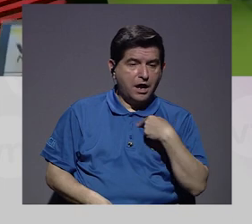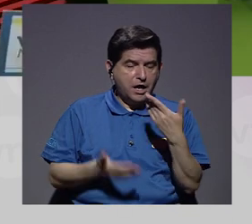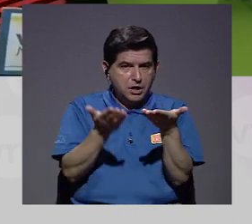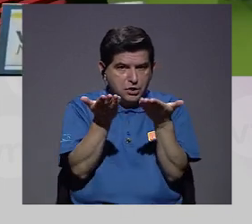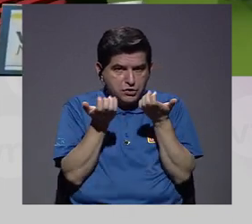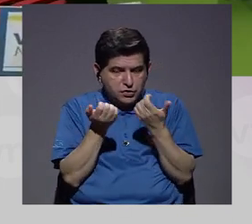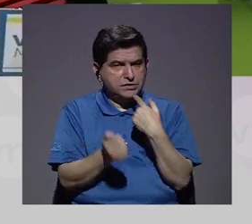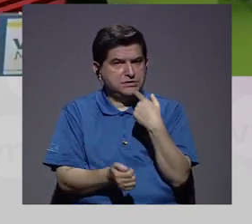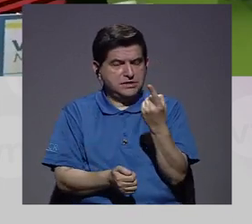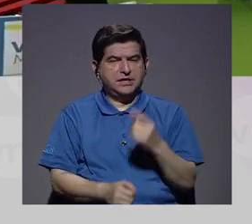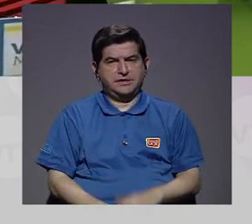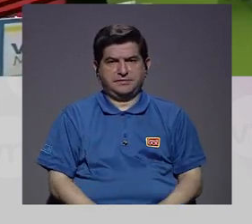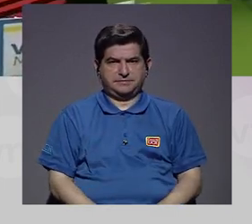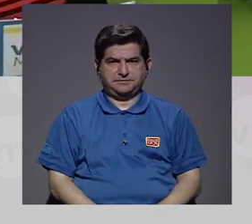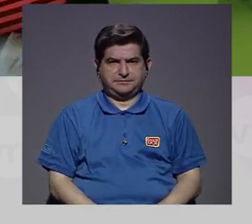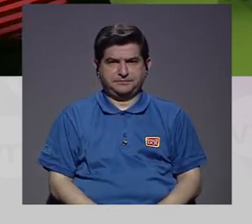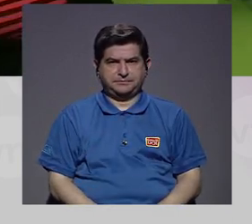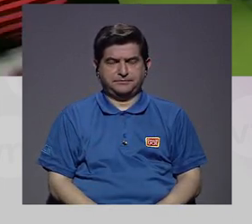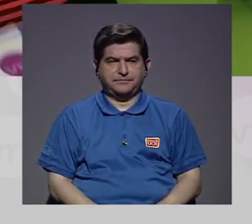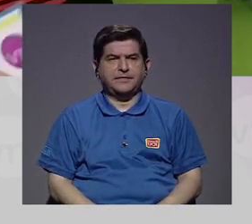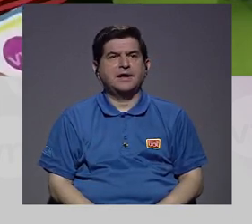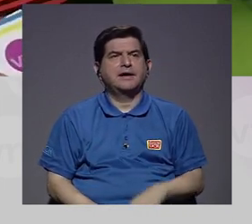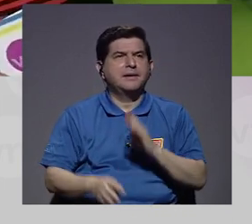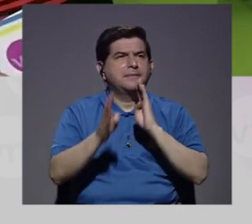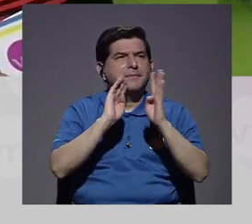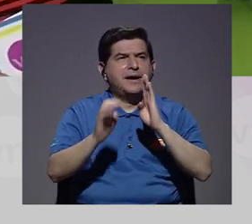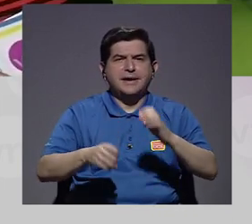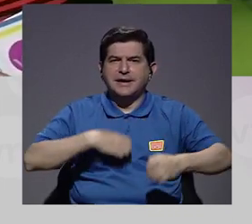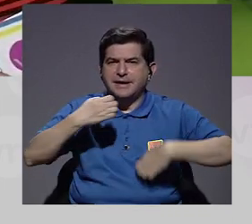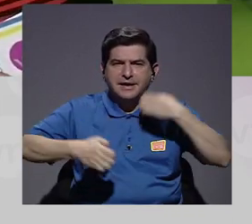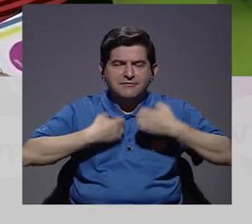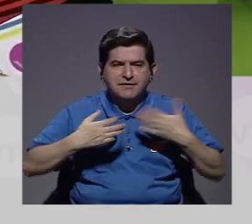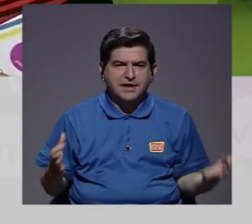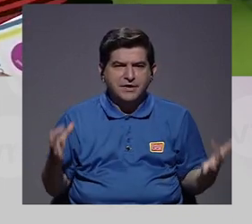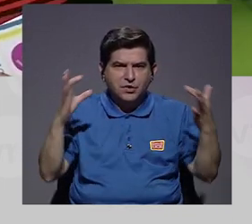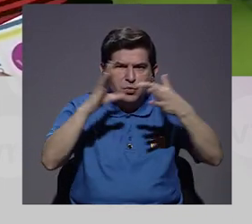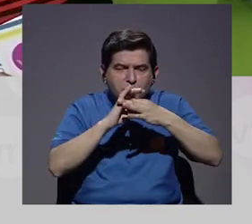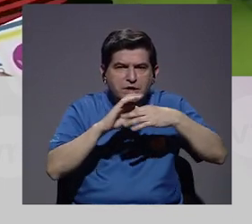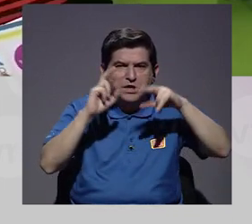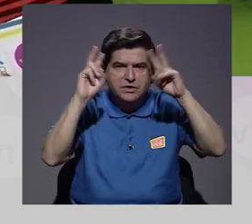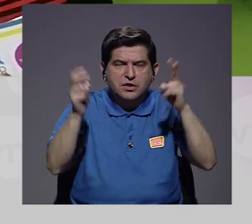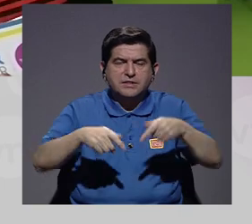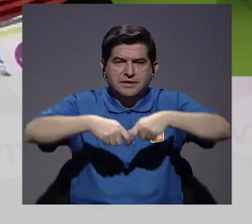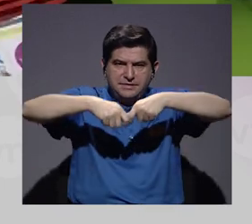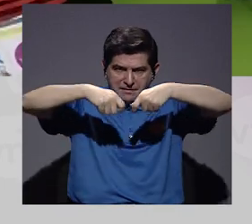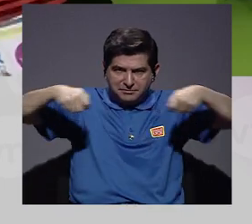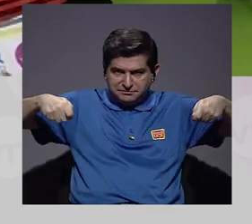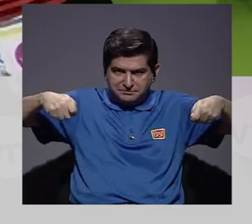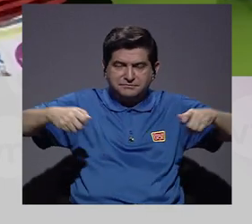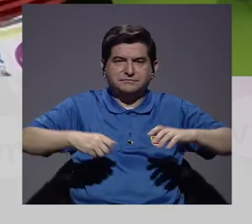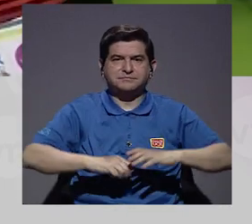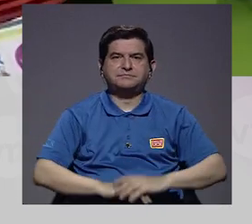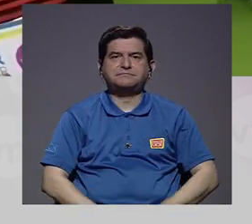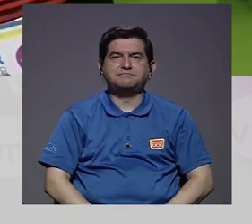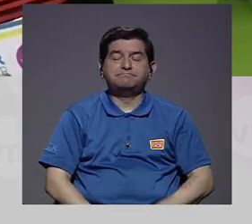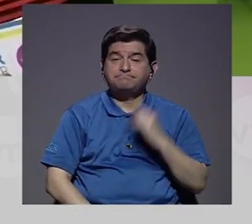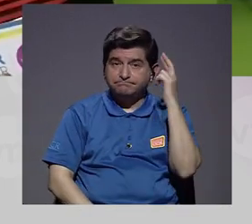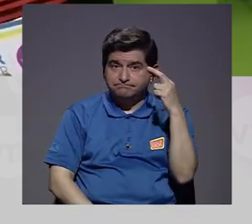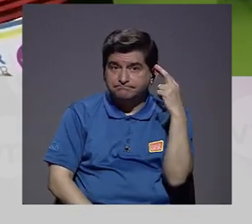ahí yo sí quisiera como decir, como usted hablaba de las emociones y vinculándolo con el tema de la distancia,